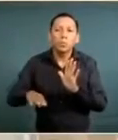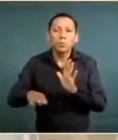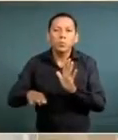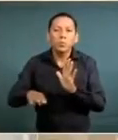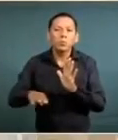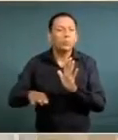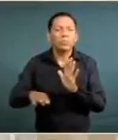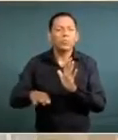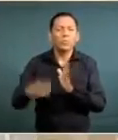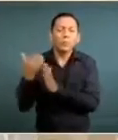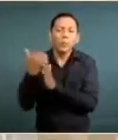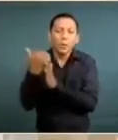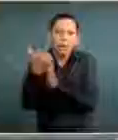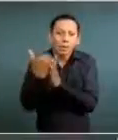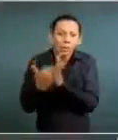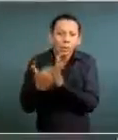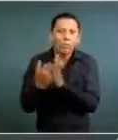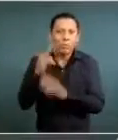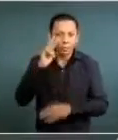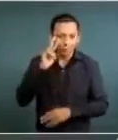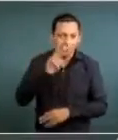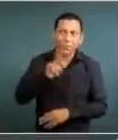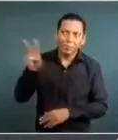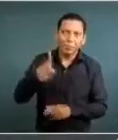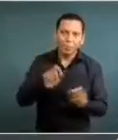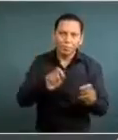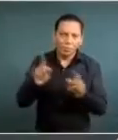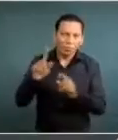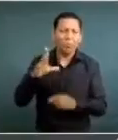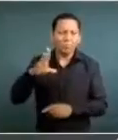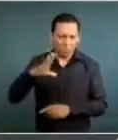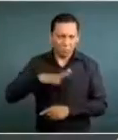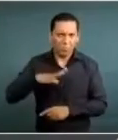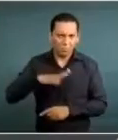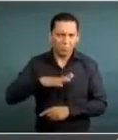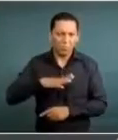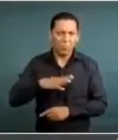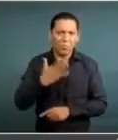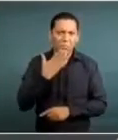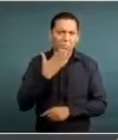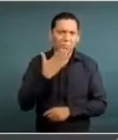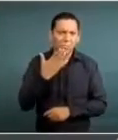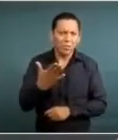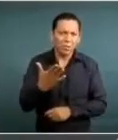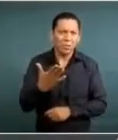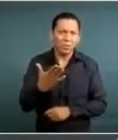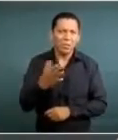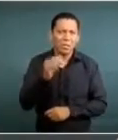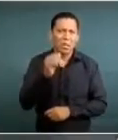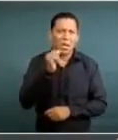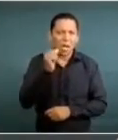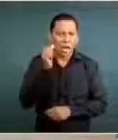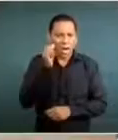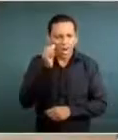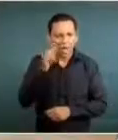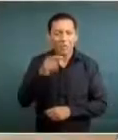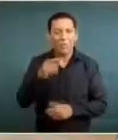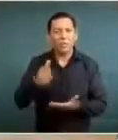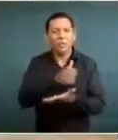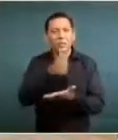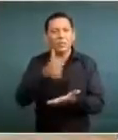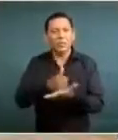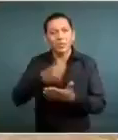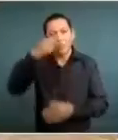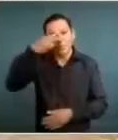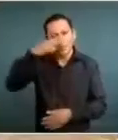Esto lo podemos observar bien en lo que sucedió en la Ciudad de México,